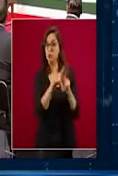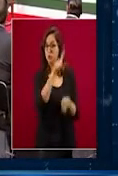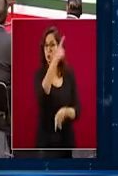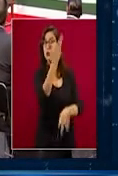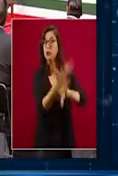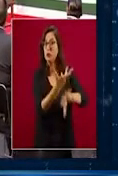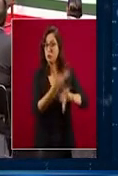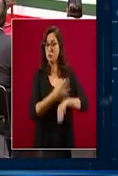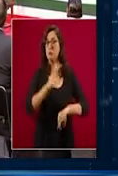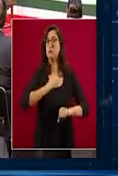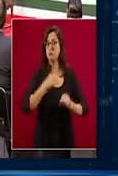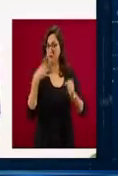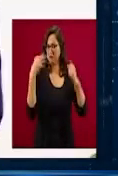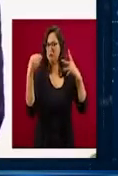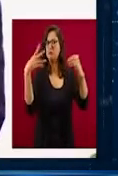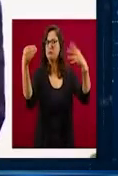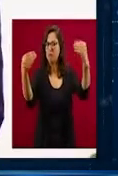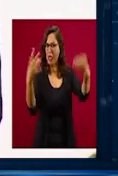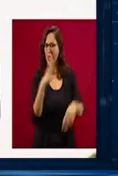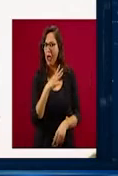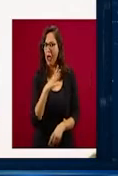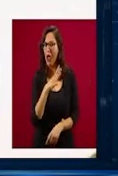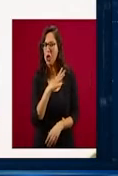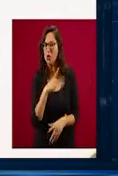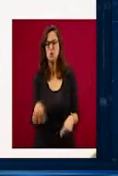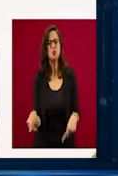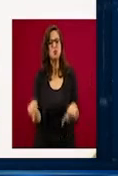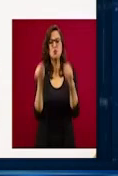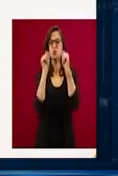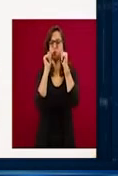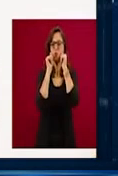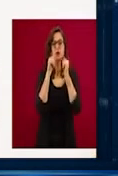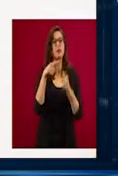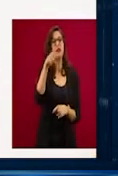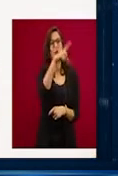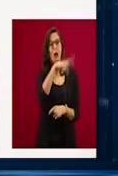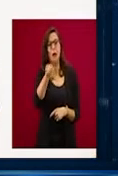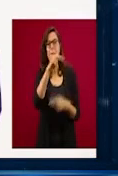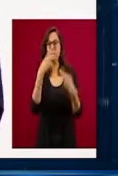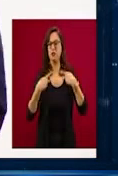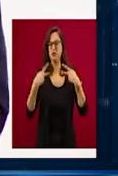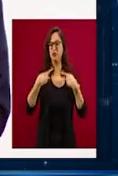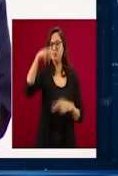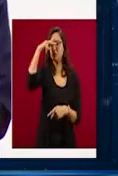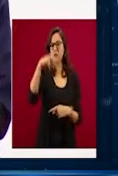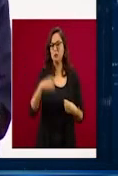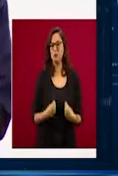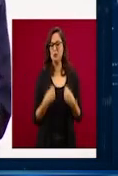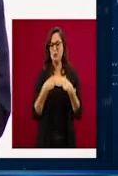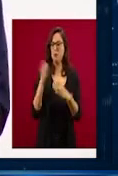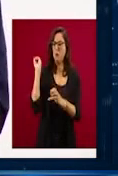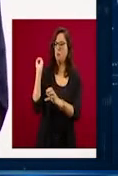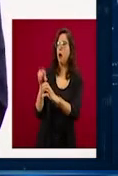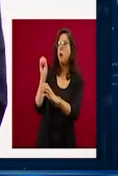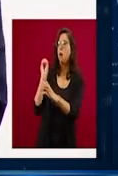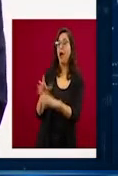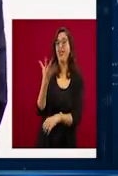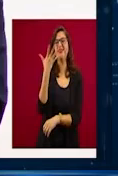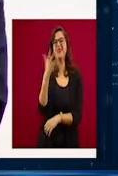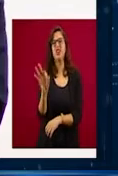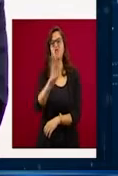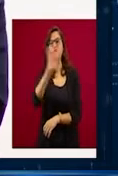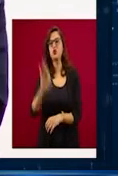de septiembre entregar su informe de labores al Poder Legislativo a ambas cámaras, senadores y